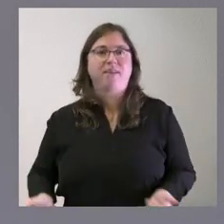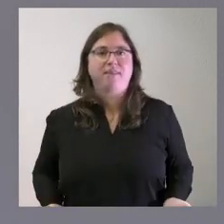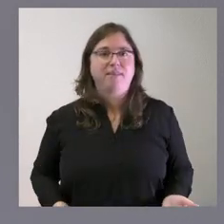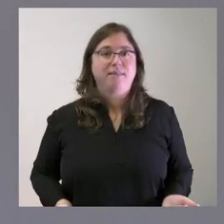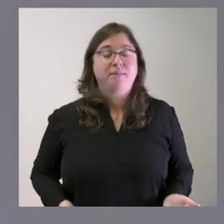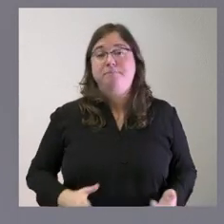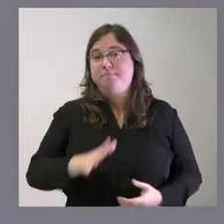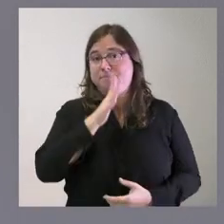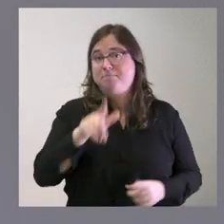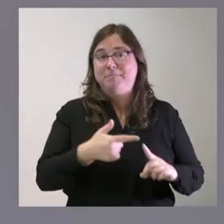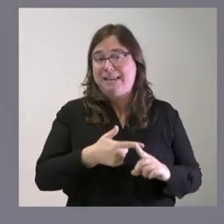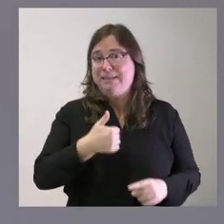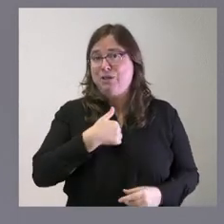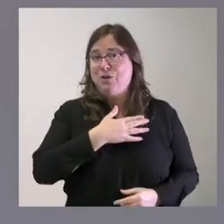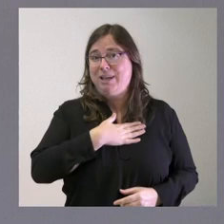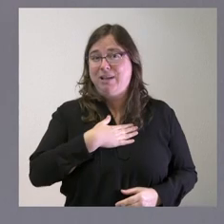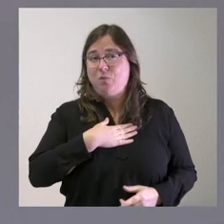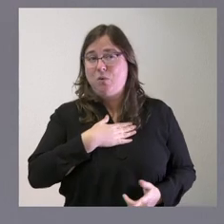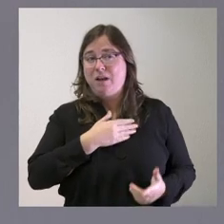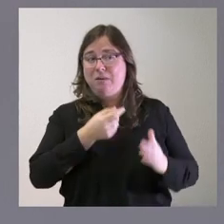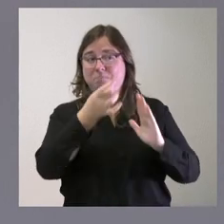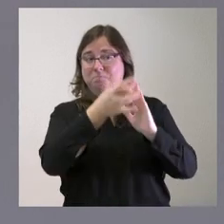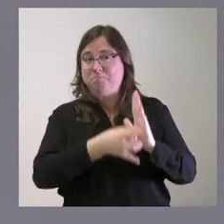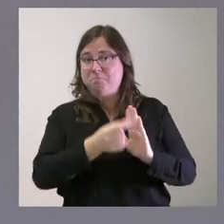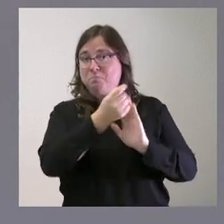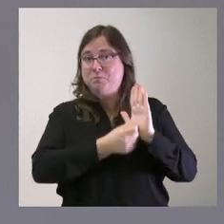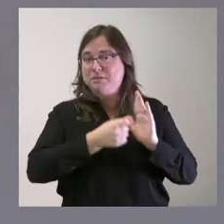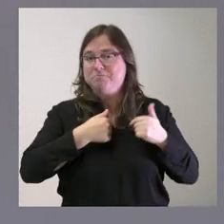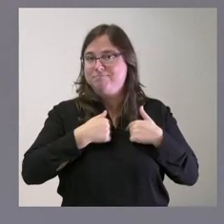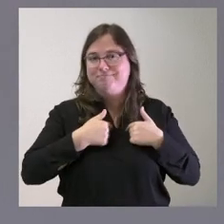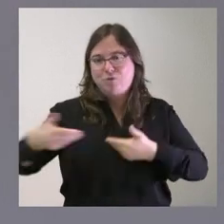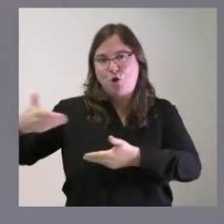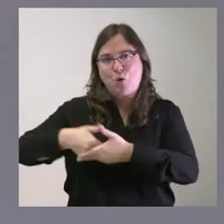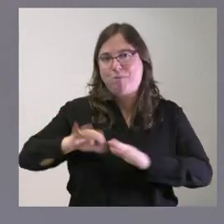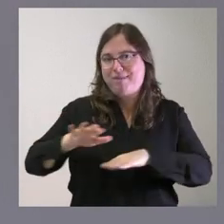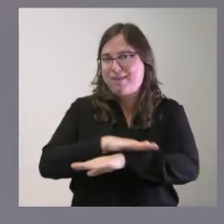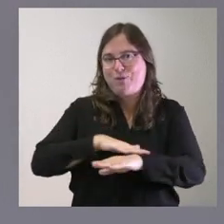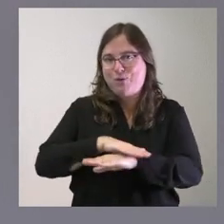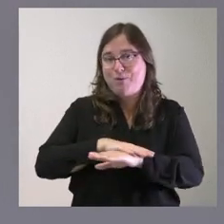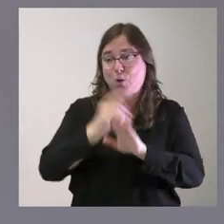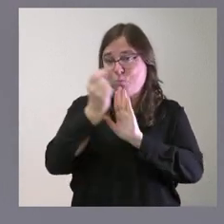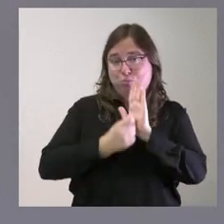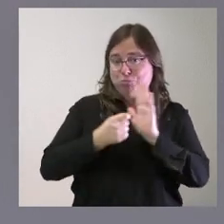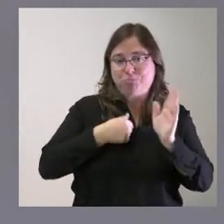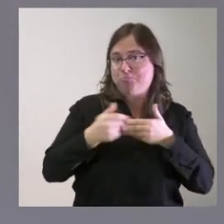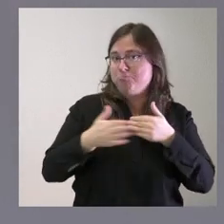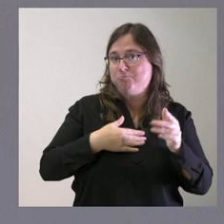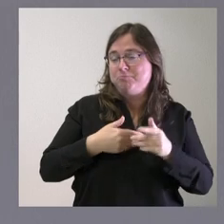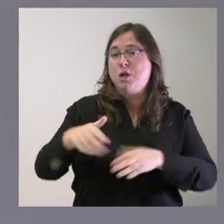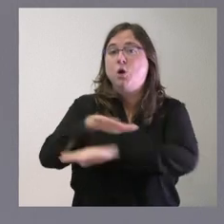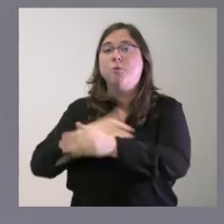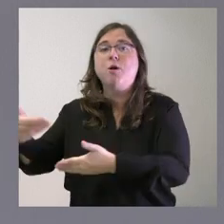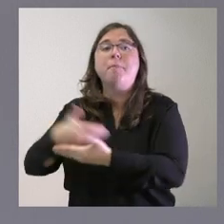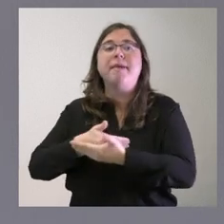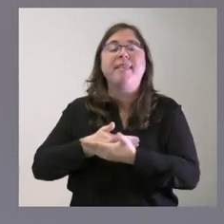por nuestra parte sea pretencioso el que hagamos las cualificaciones porque no nos pide el gobierno que le demos puntuación sino que hagamos una valoración sobre